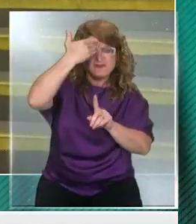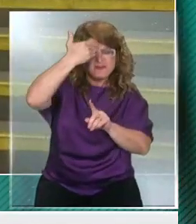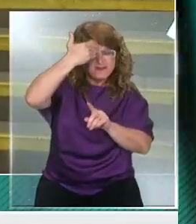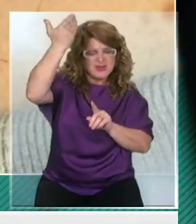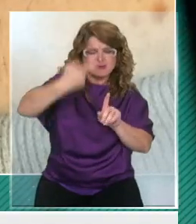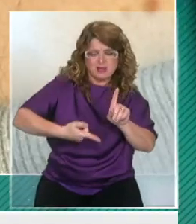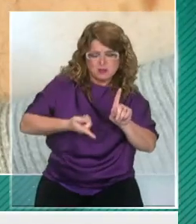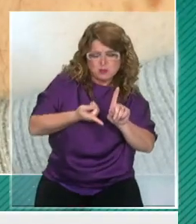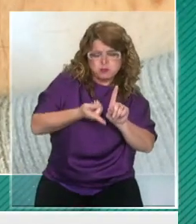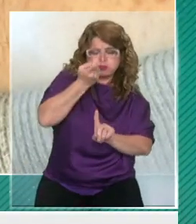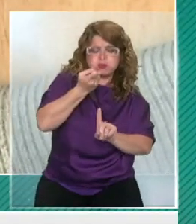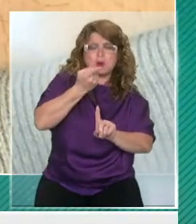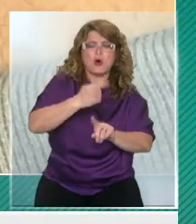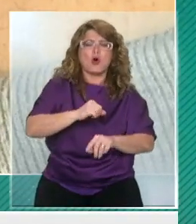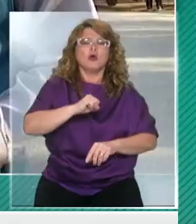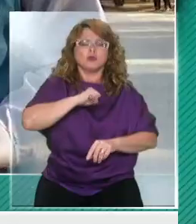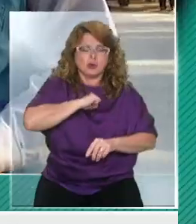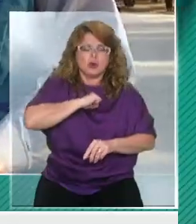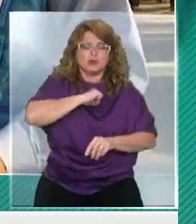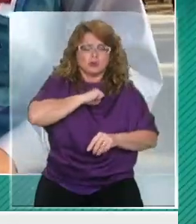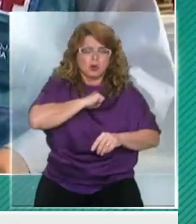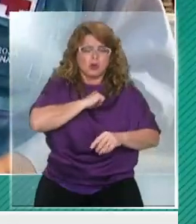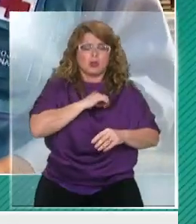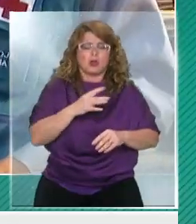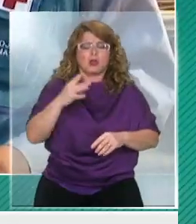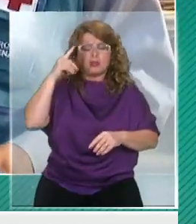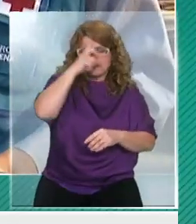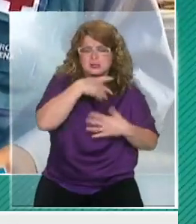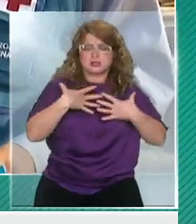o sobre todo tos intensa con dificultad respiratoria.